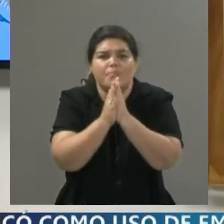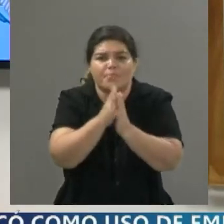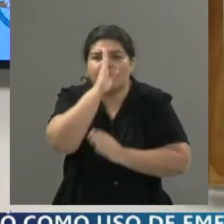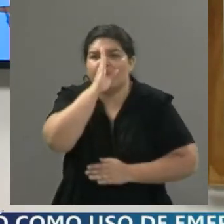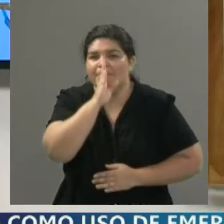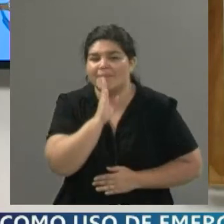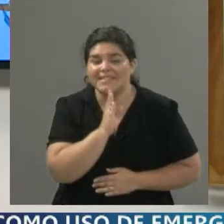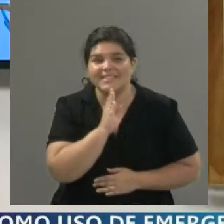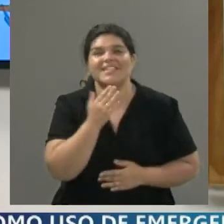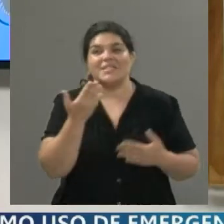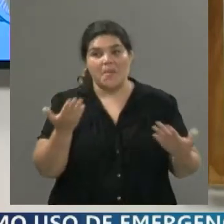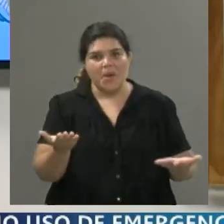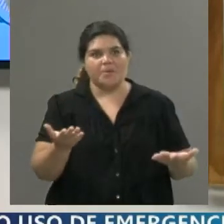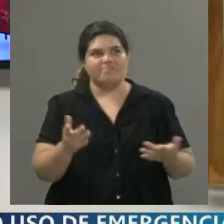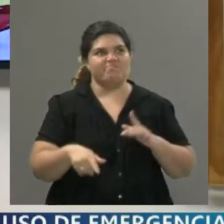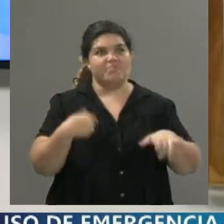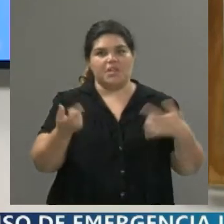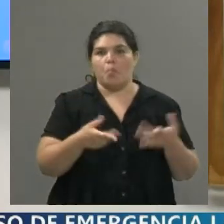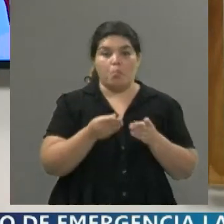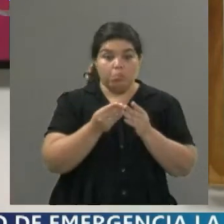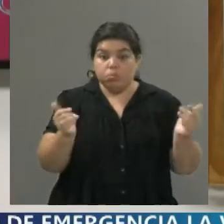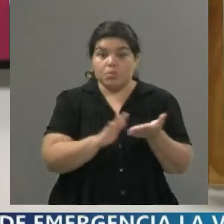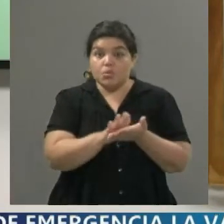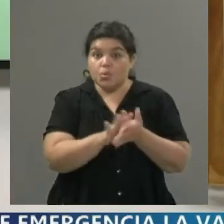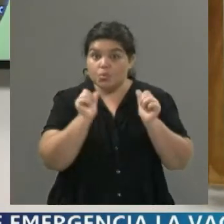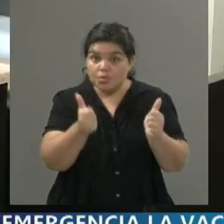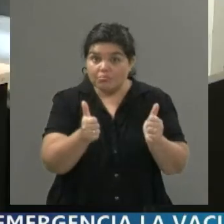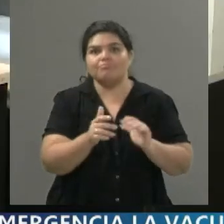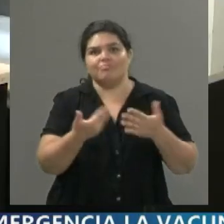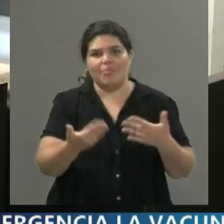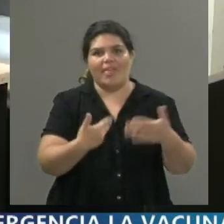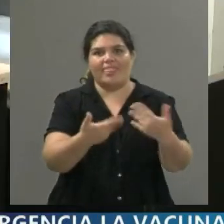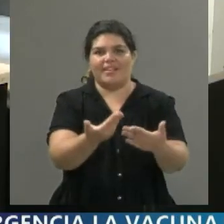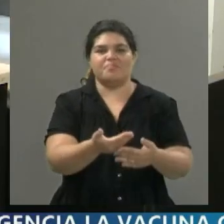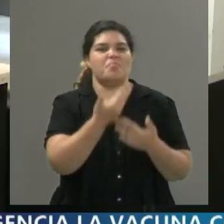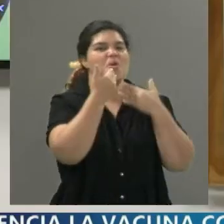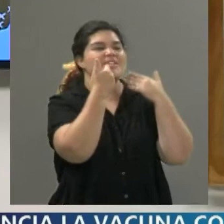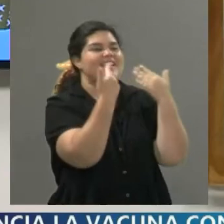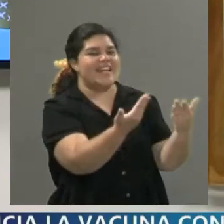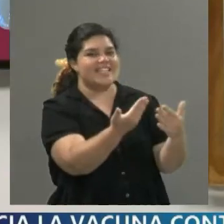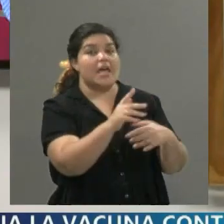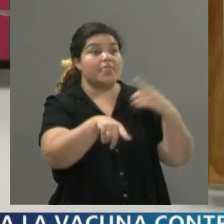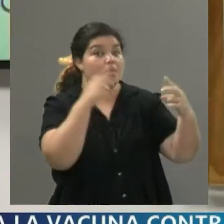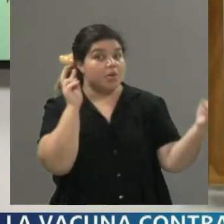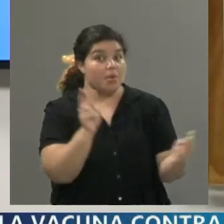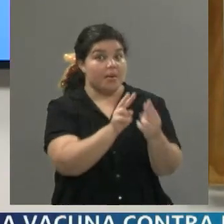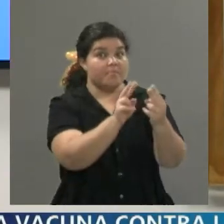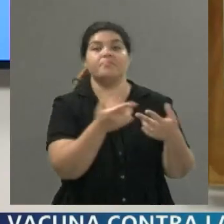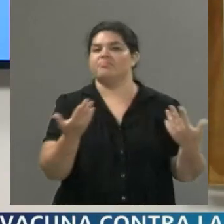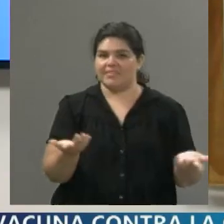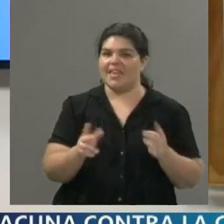hasta tanto. A mí me salga más aceitada esta situación de la televisión. Muchas gracias, Noe. bien, Noe. Será hasta cualquier momento. Hasta cualquier